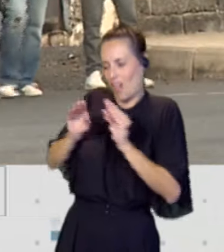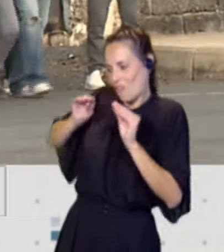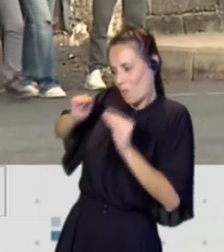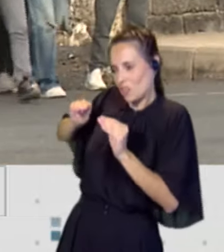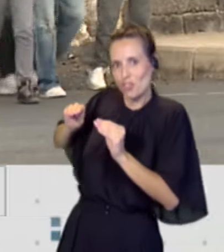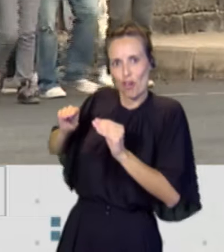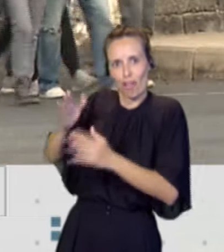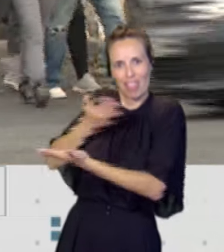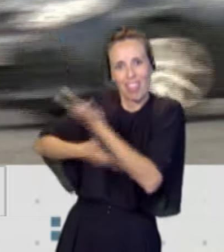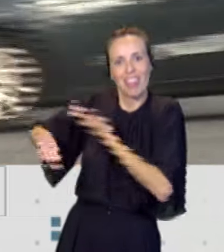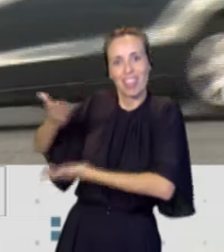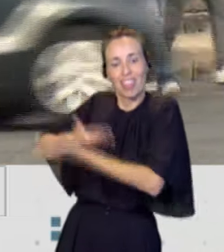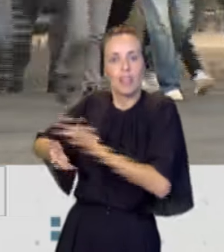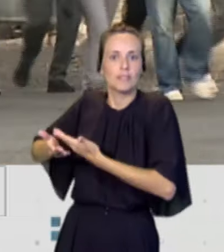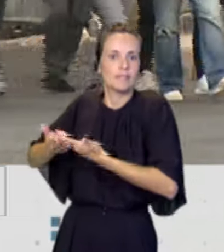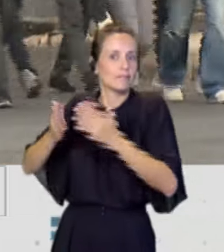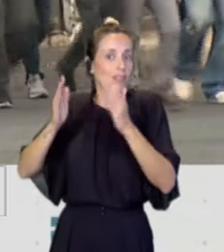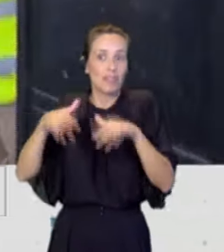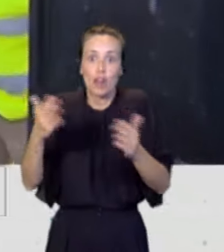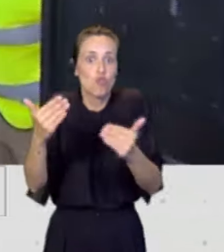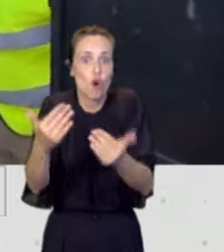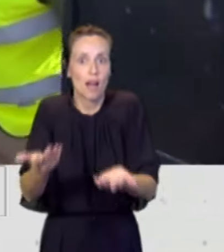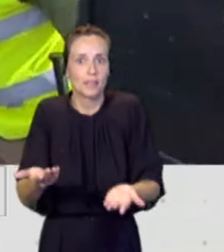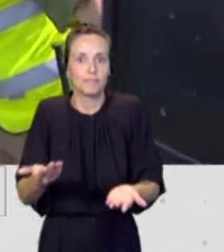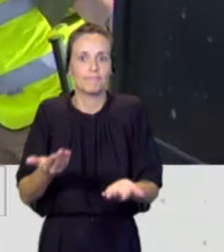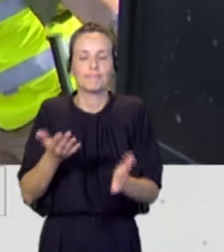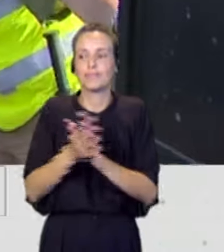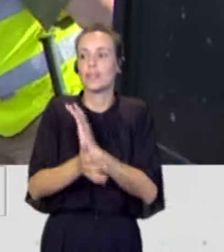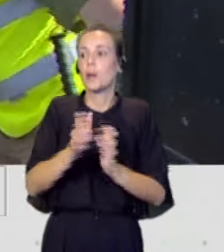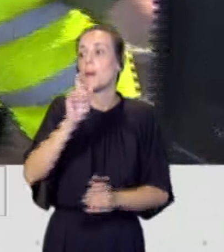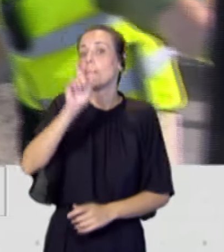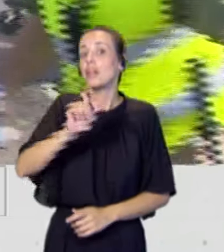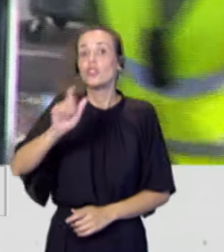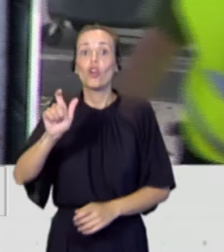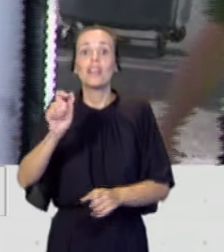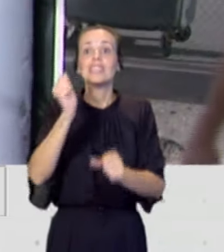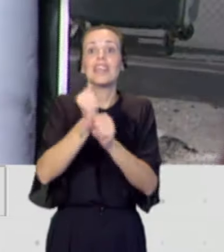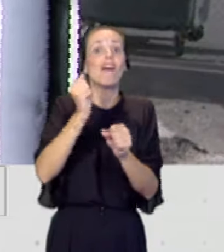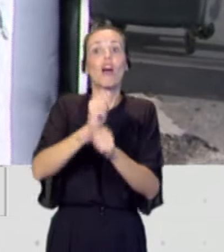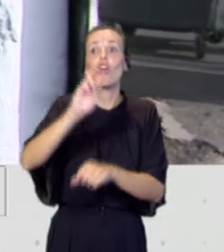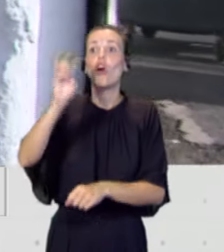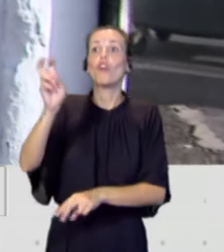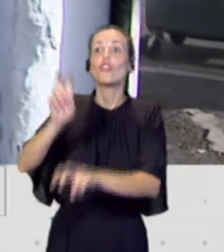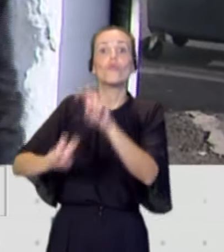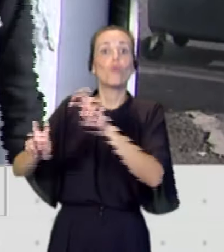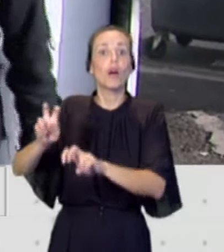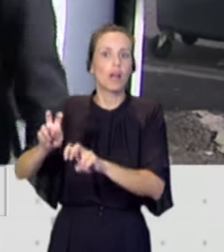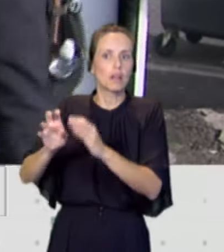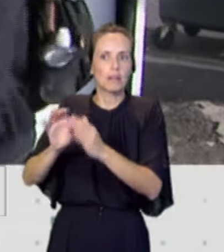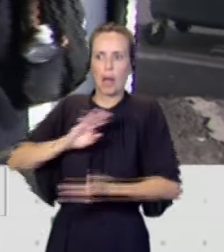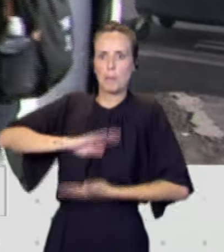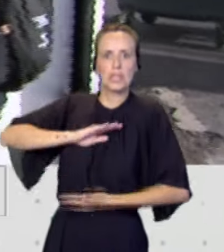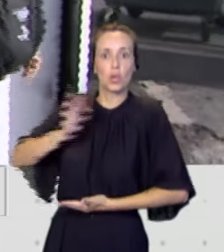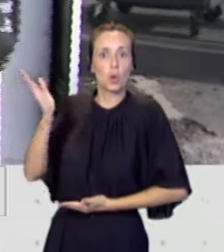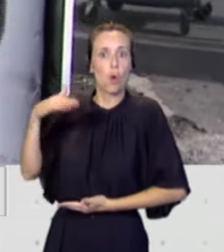se está buscando de cualquier sector, trabajadores que con la mejor de las intenciones, pero no están cualificados, están a disposición de que las